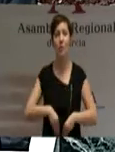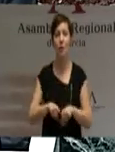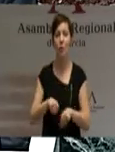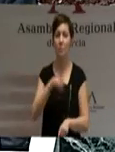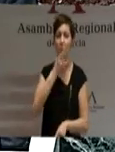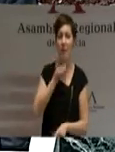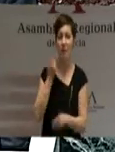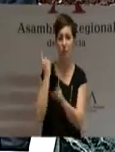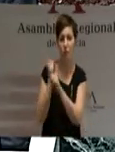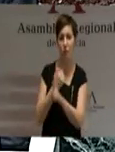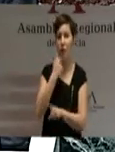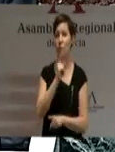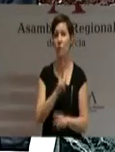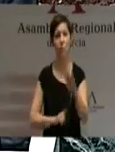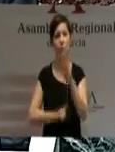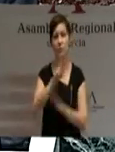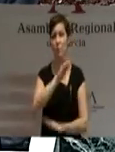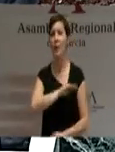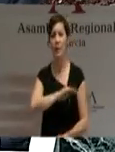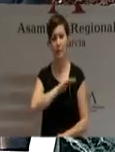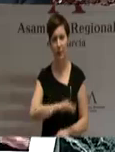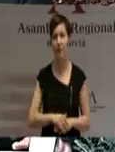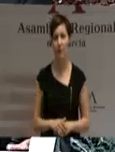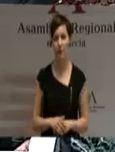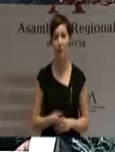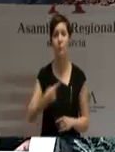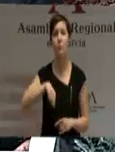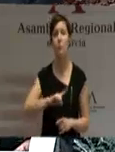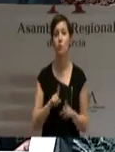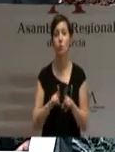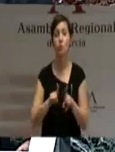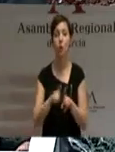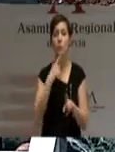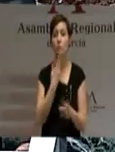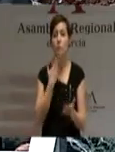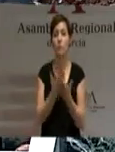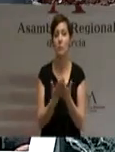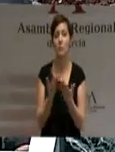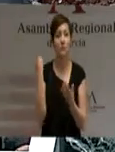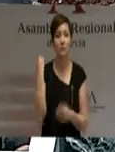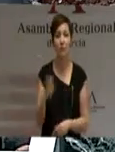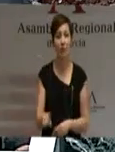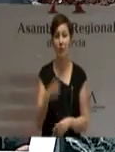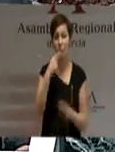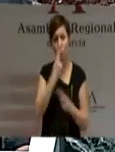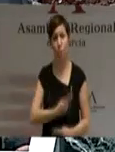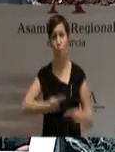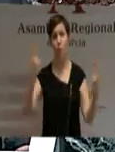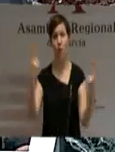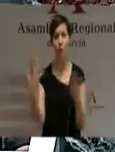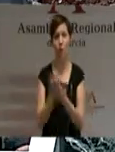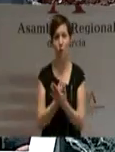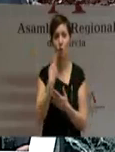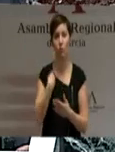Los avances logrados, a los que no recurriré si no es necesario, son públicos, y así lo